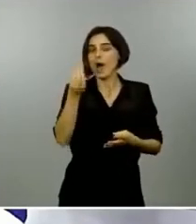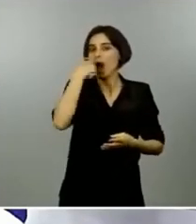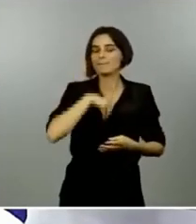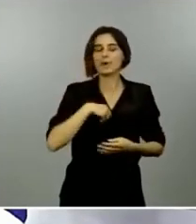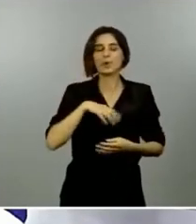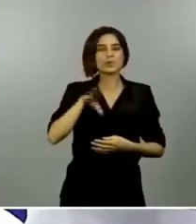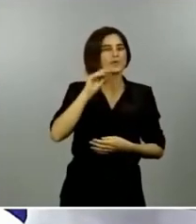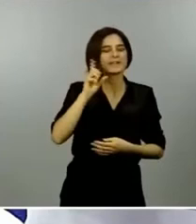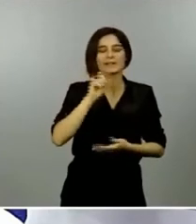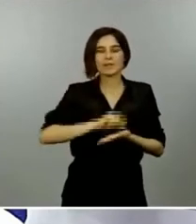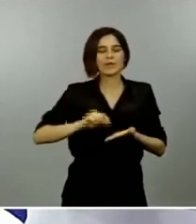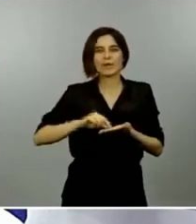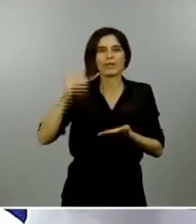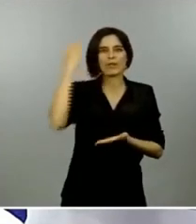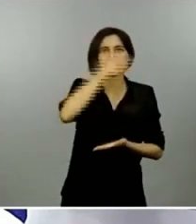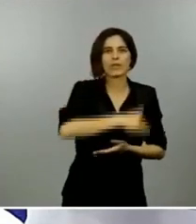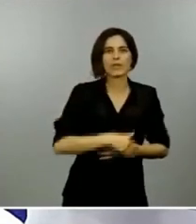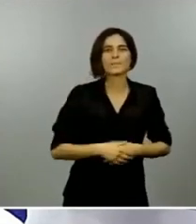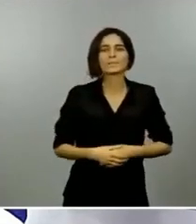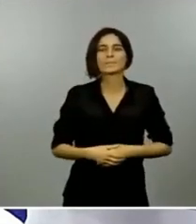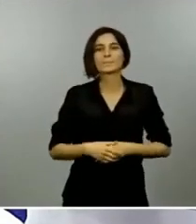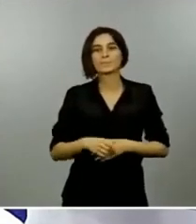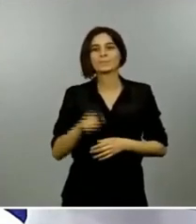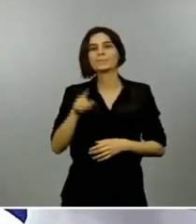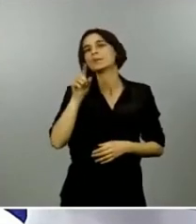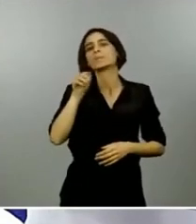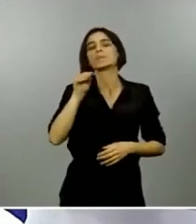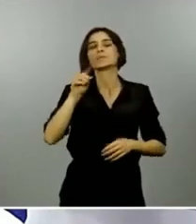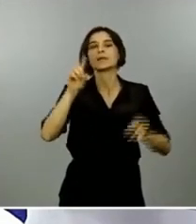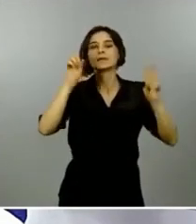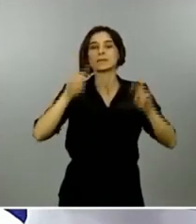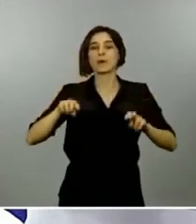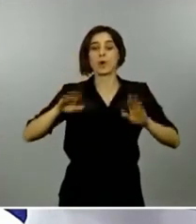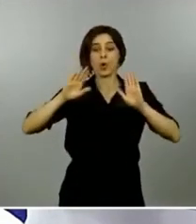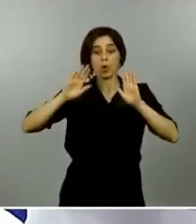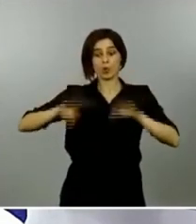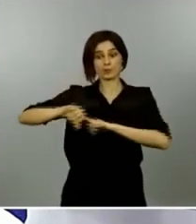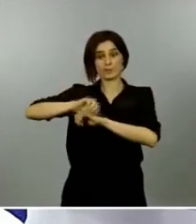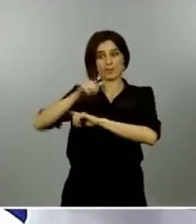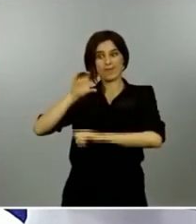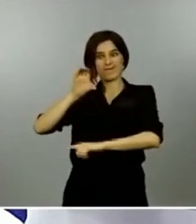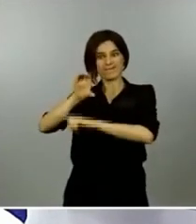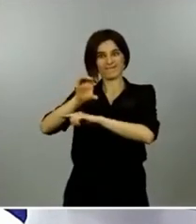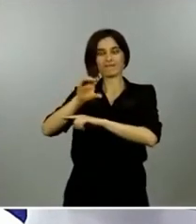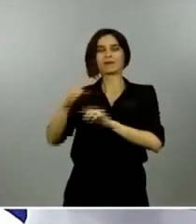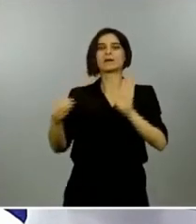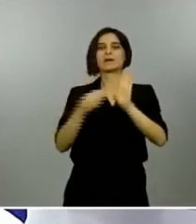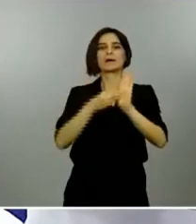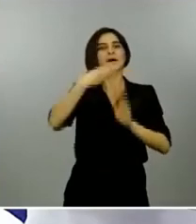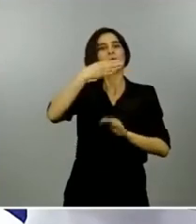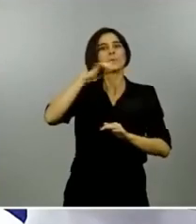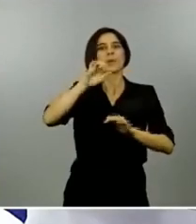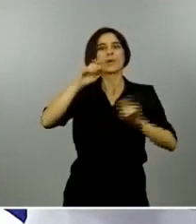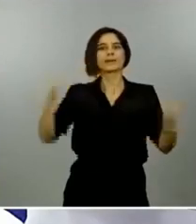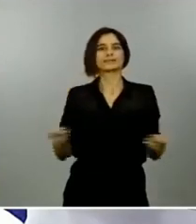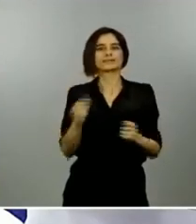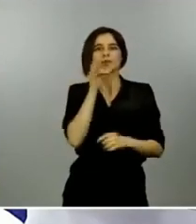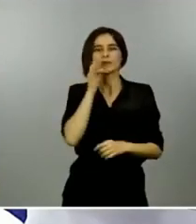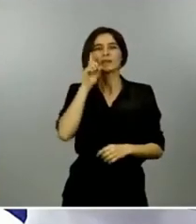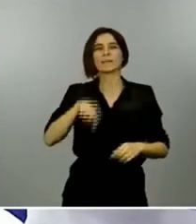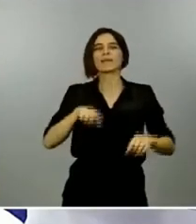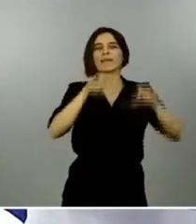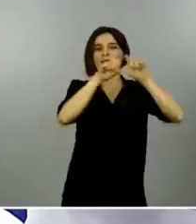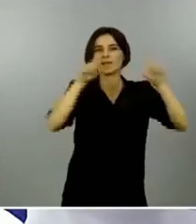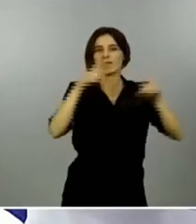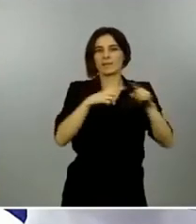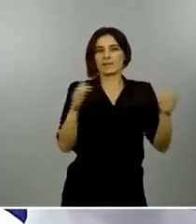aprobado todavía el último tramo en el BOE y si se plantea que duplique los 100.000 millones como pidió Cepime y lo de los ERTE y